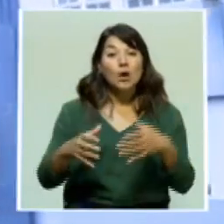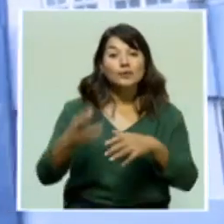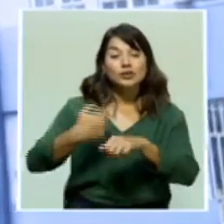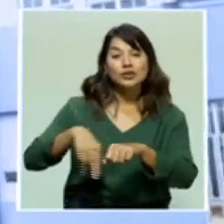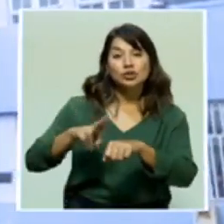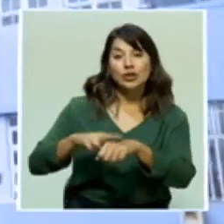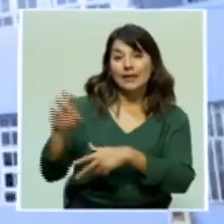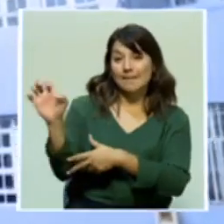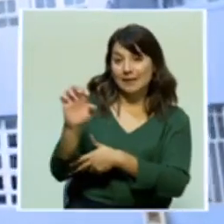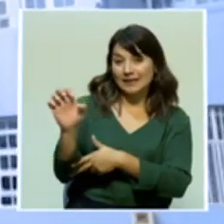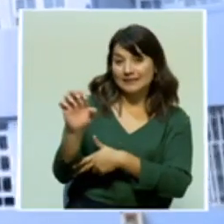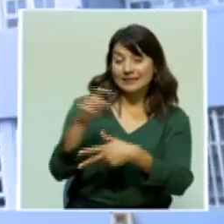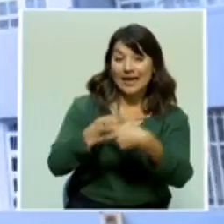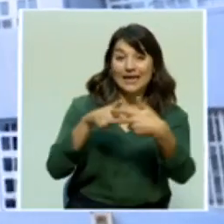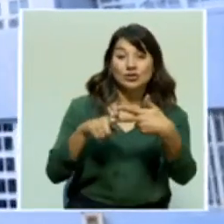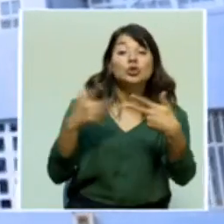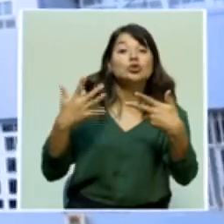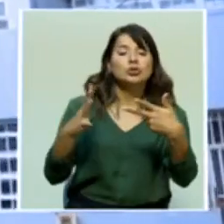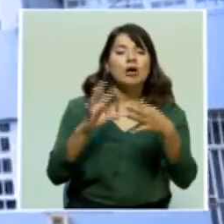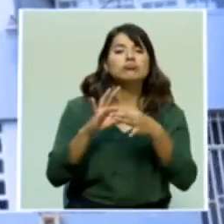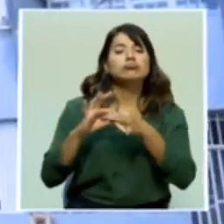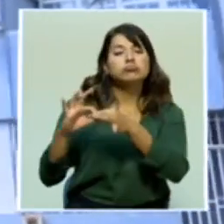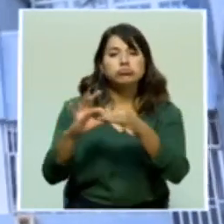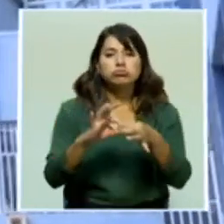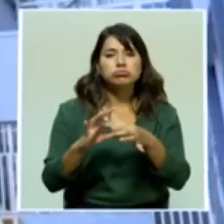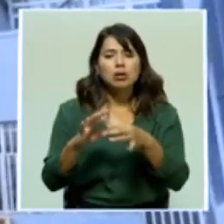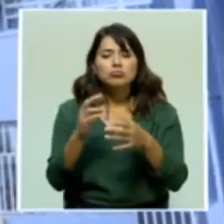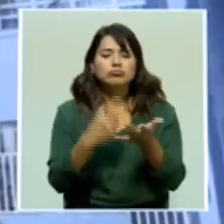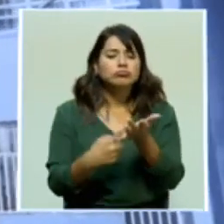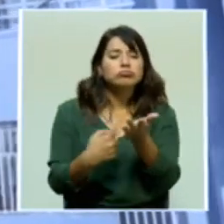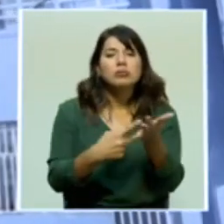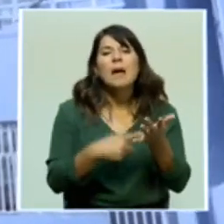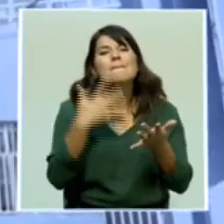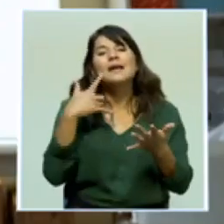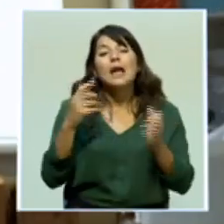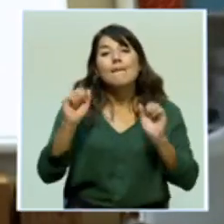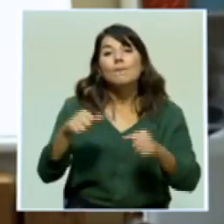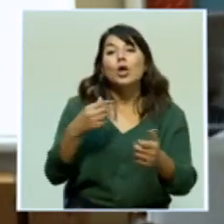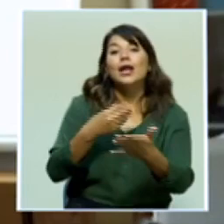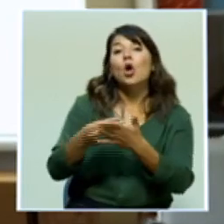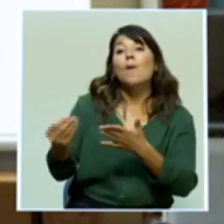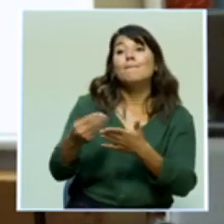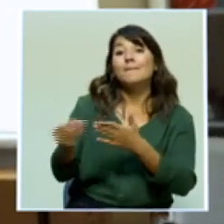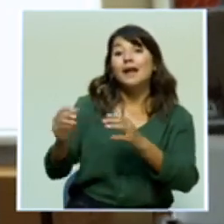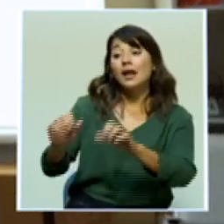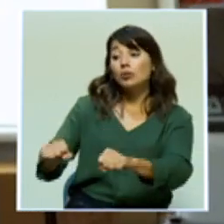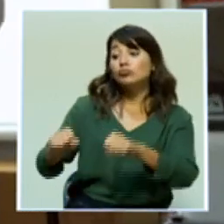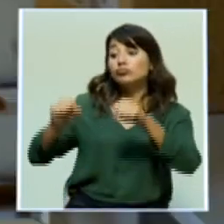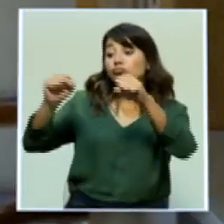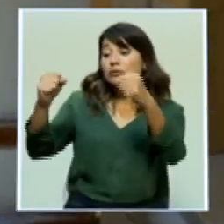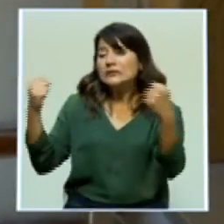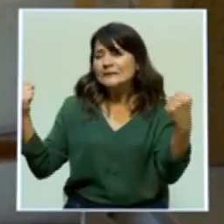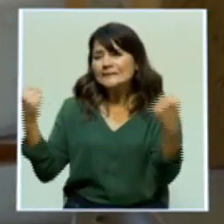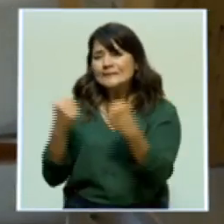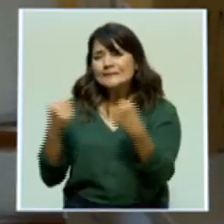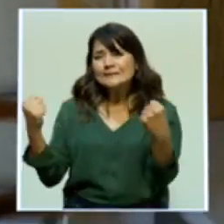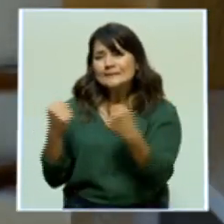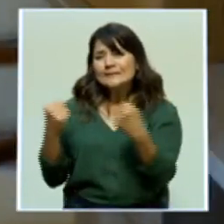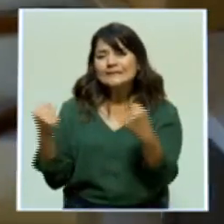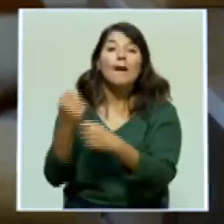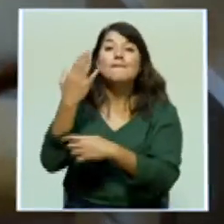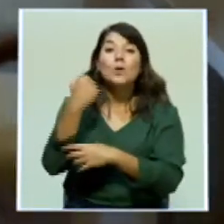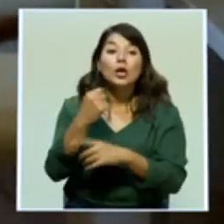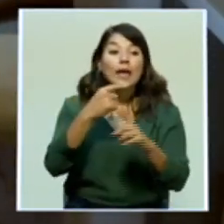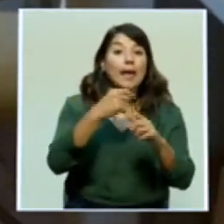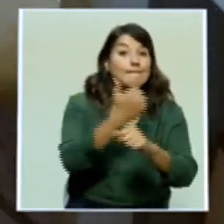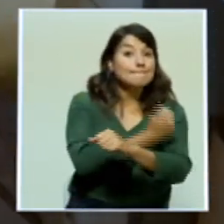Emergencias ya se encuentran en coordinaciones para la adquisición de los congeladores de ultra frío, pues esta vacuna necesita